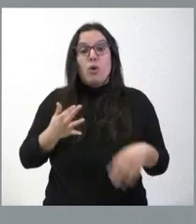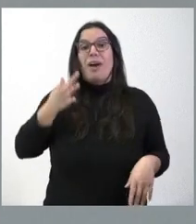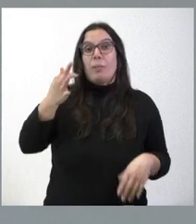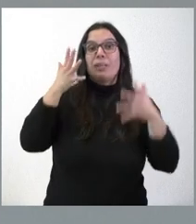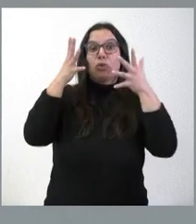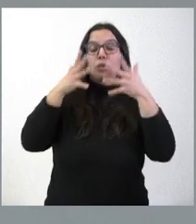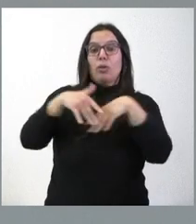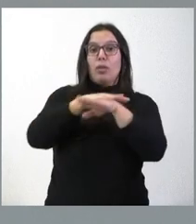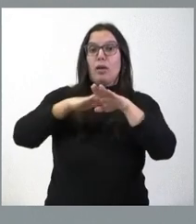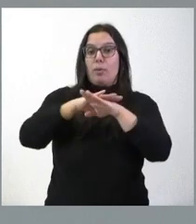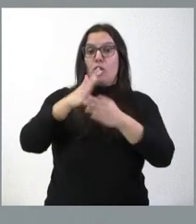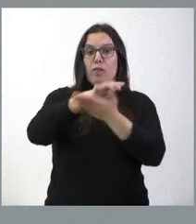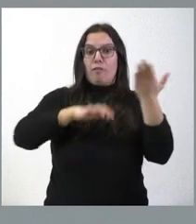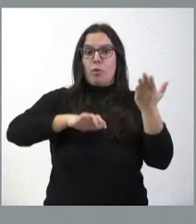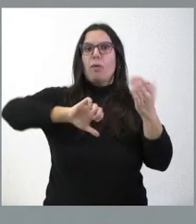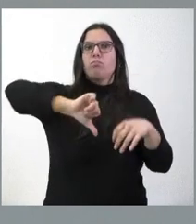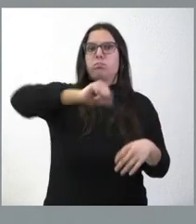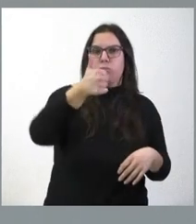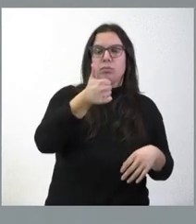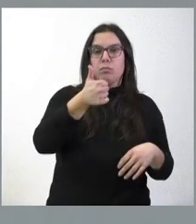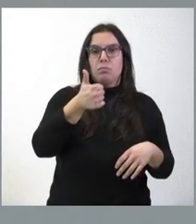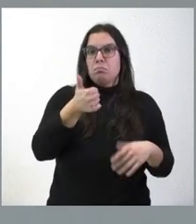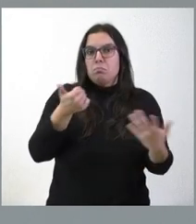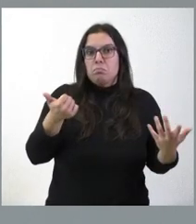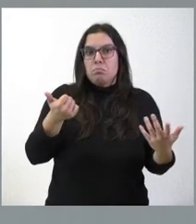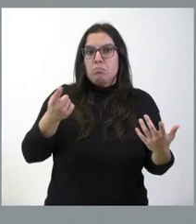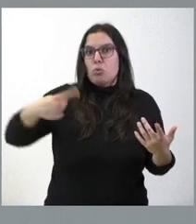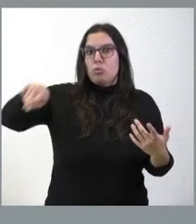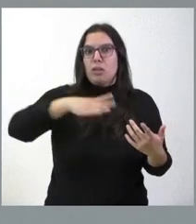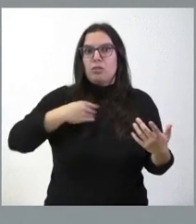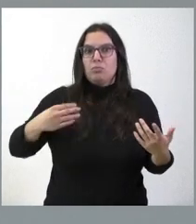aprobó esos informes y esos informes están disponibles por parte de todos ustedes.